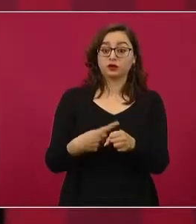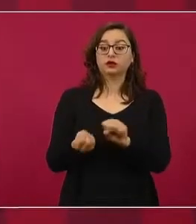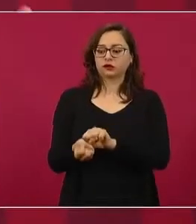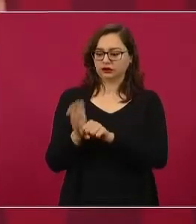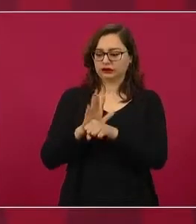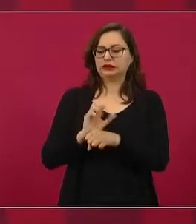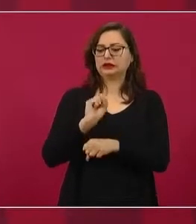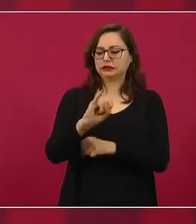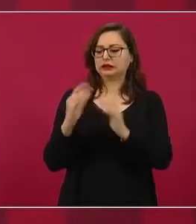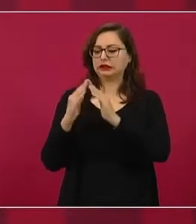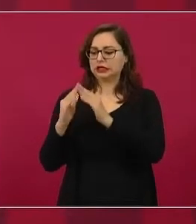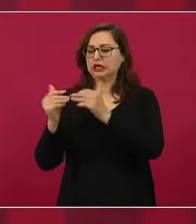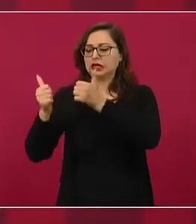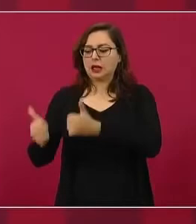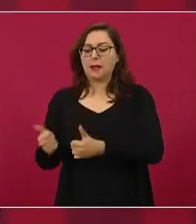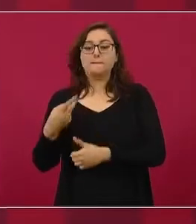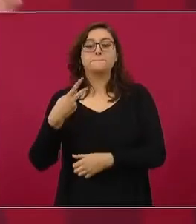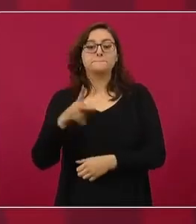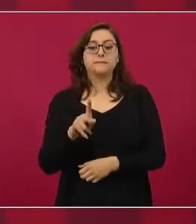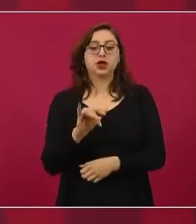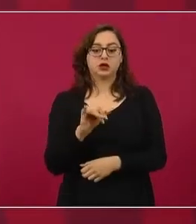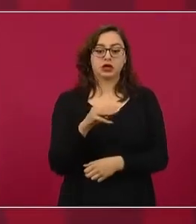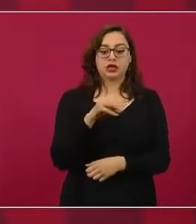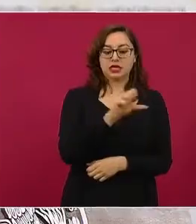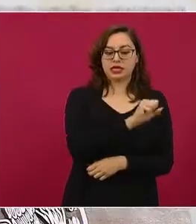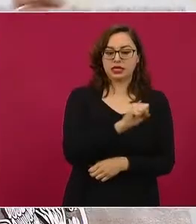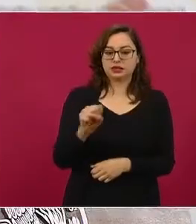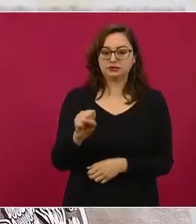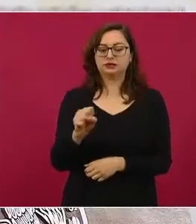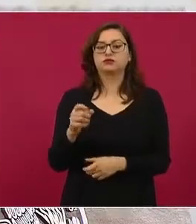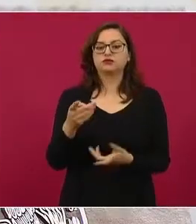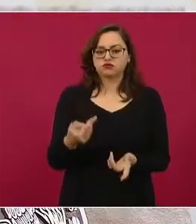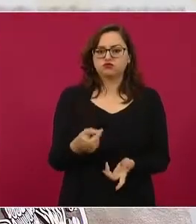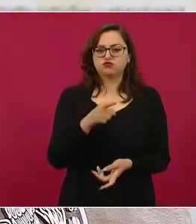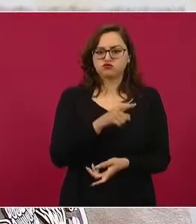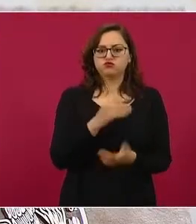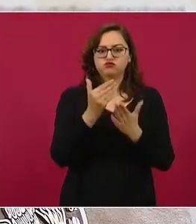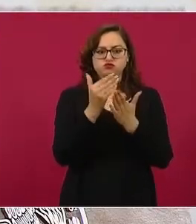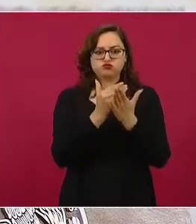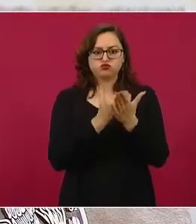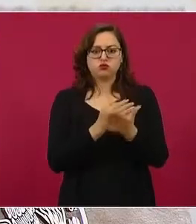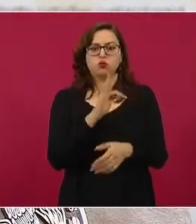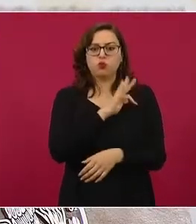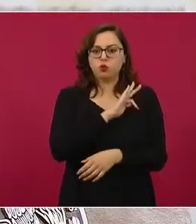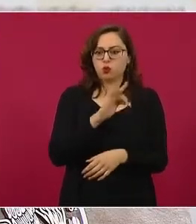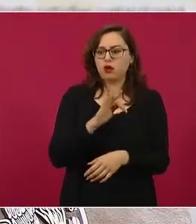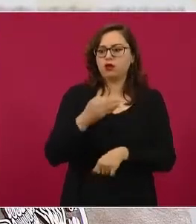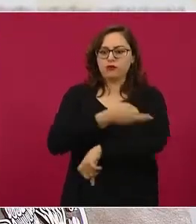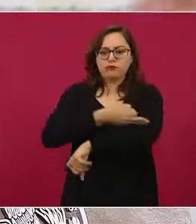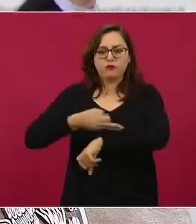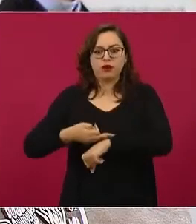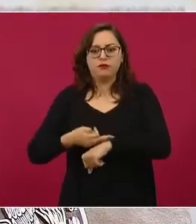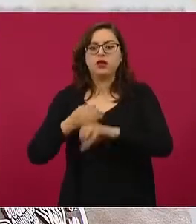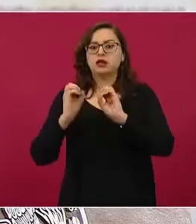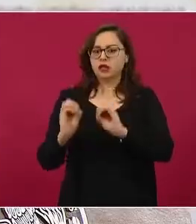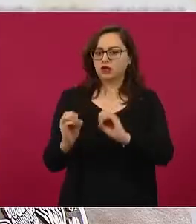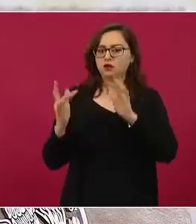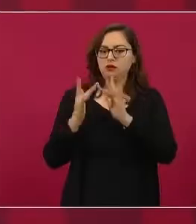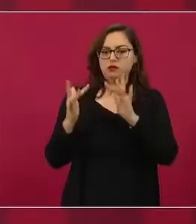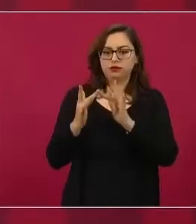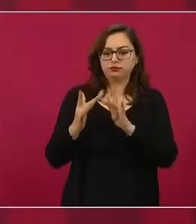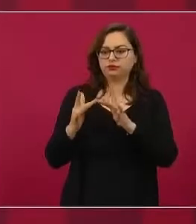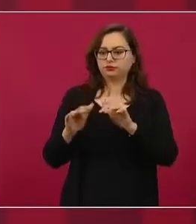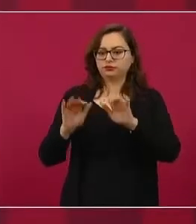estar aislado, pero el Instituto Mexicano del Seguro Social tiene definido que pueda ser a través de un familiar o incluso vía electrónica,